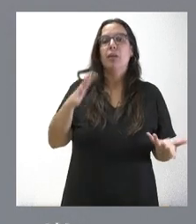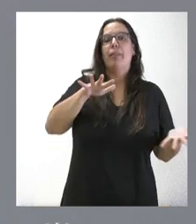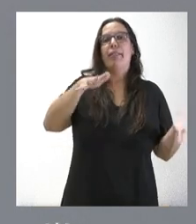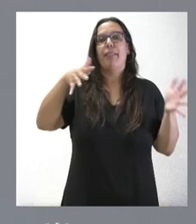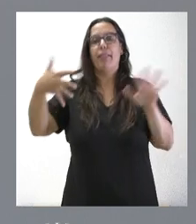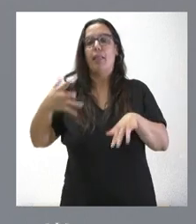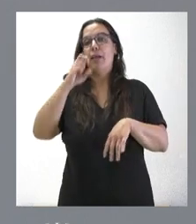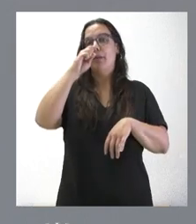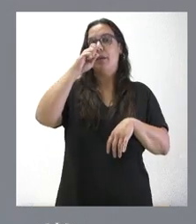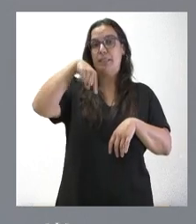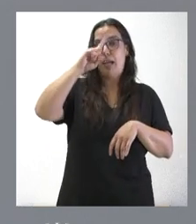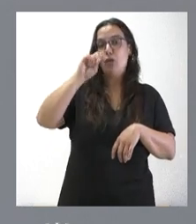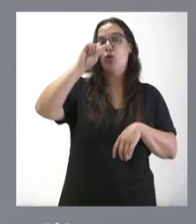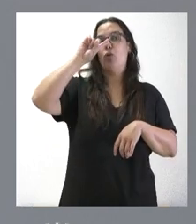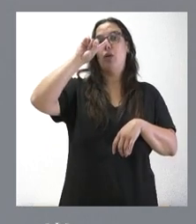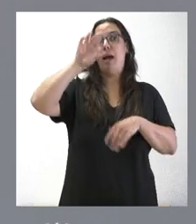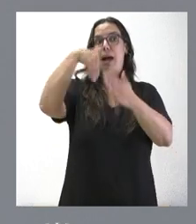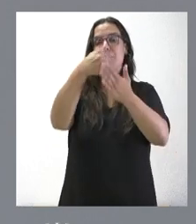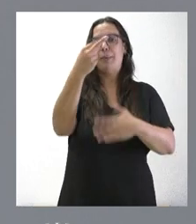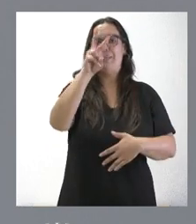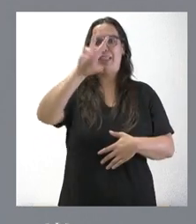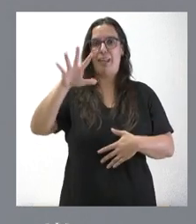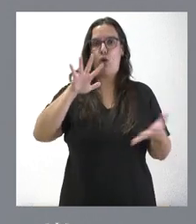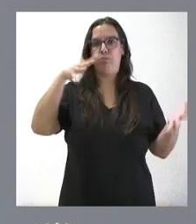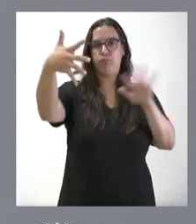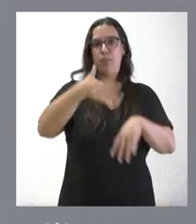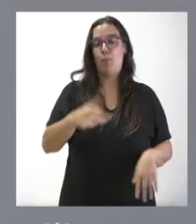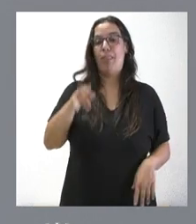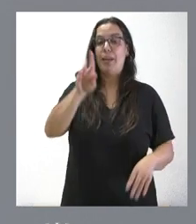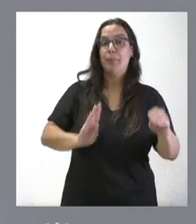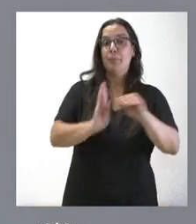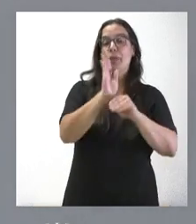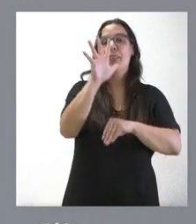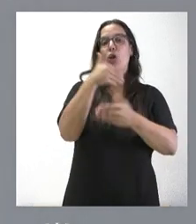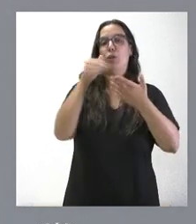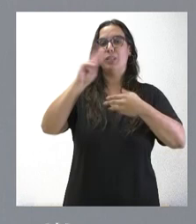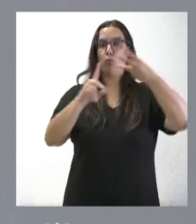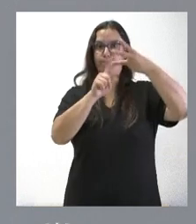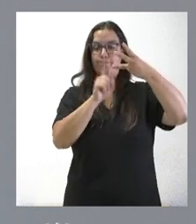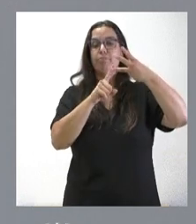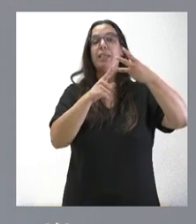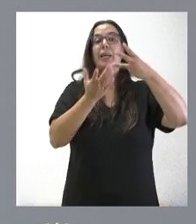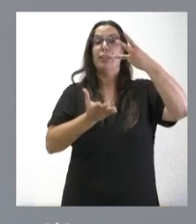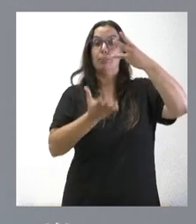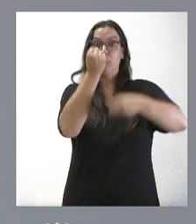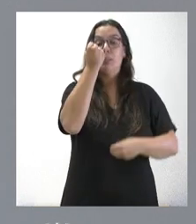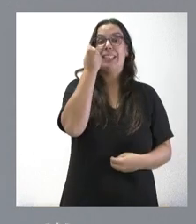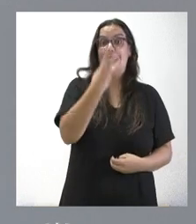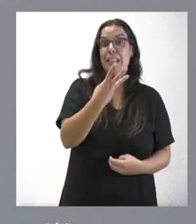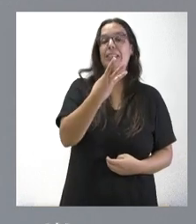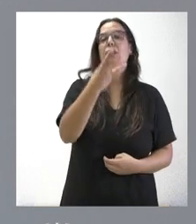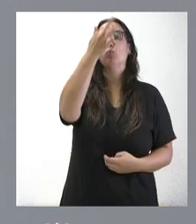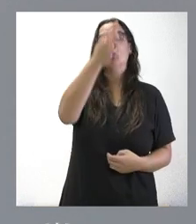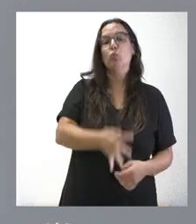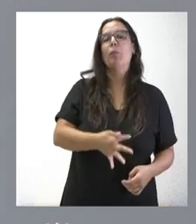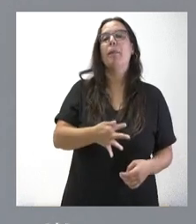los años 2023 y 2025. A esto se destinan, como les digo, cinco millones de euros, sumando, por tanto, estas tres cantidades,